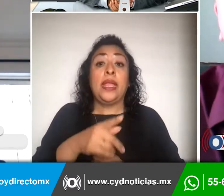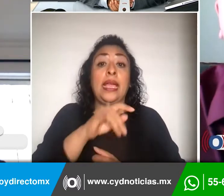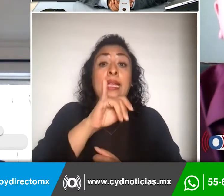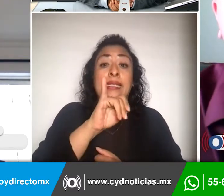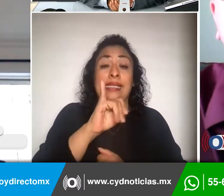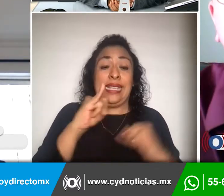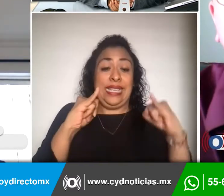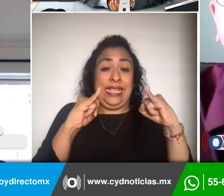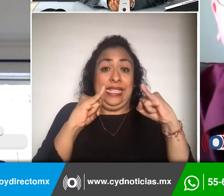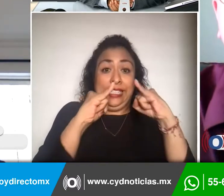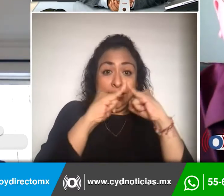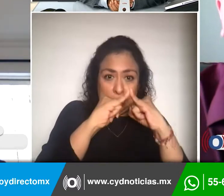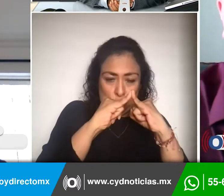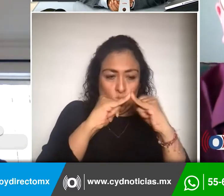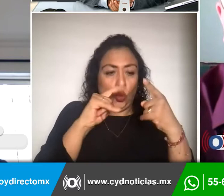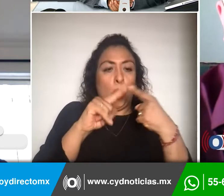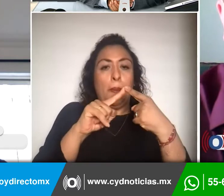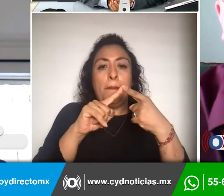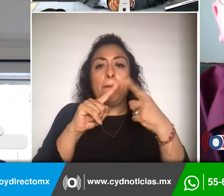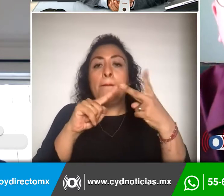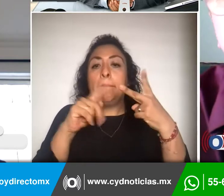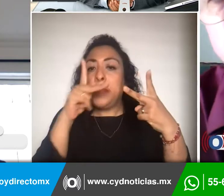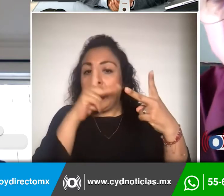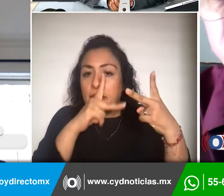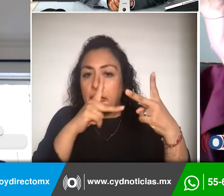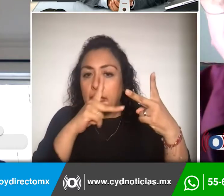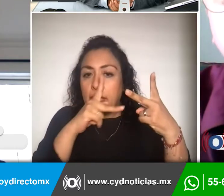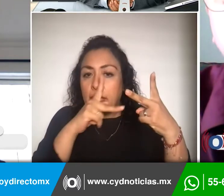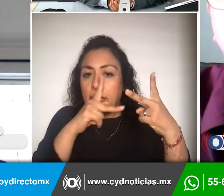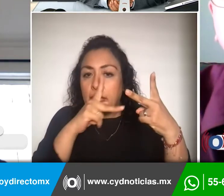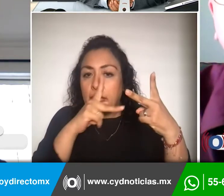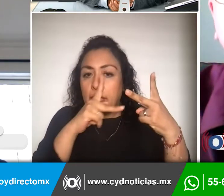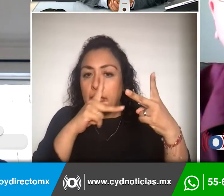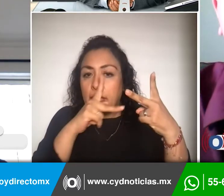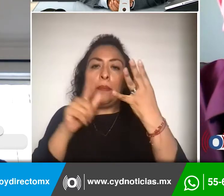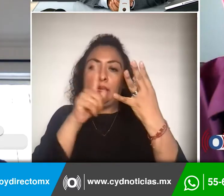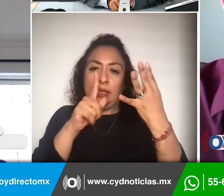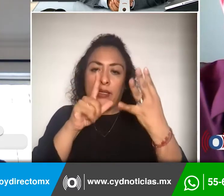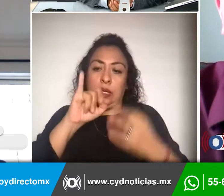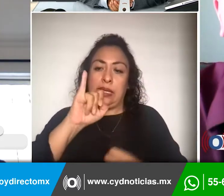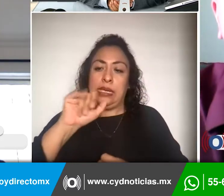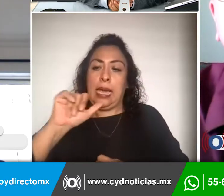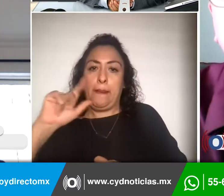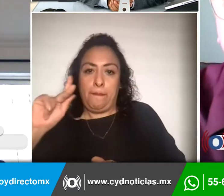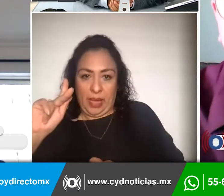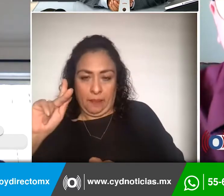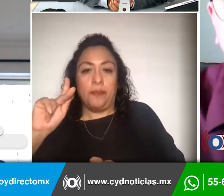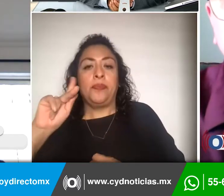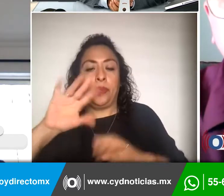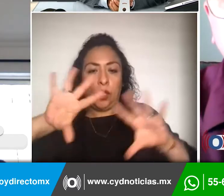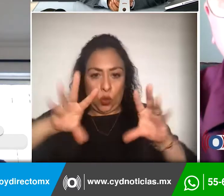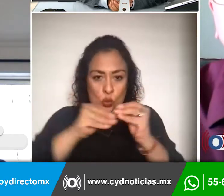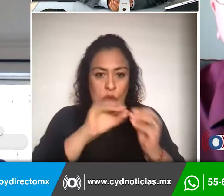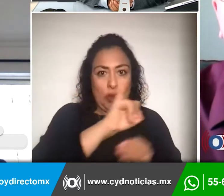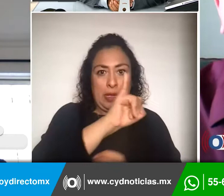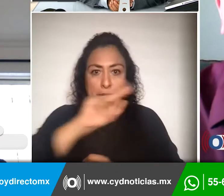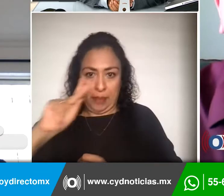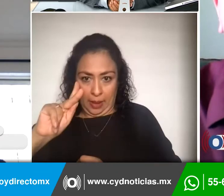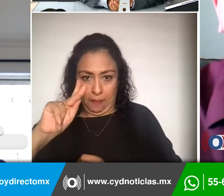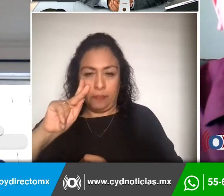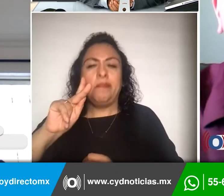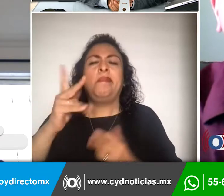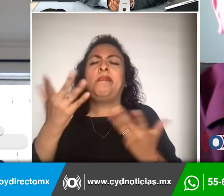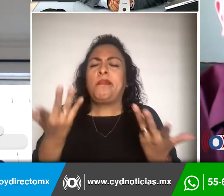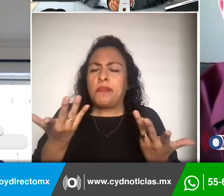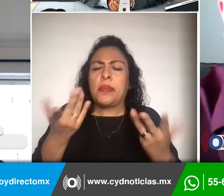Instituto Pedagógico para Problemas del Lenguaje, Institución de Asistencia Privada, el día de hoy, IPLIAP. ¿Y cómo